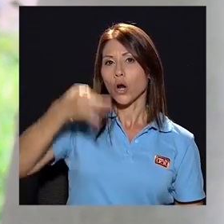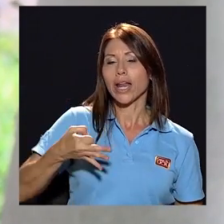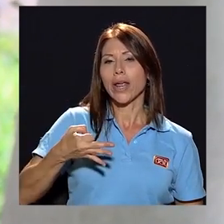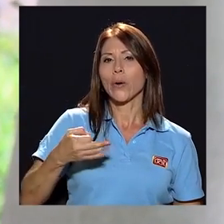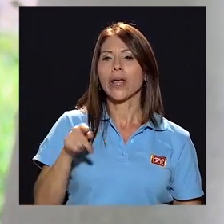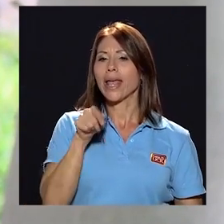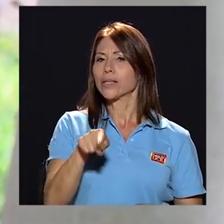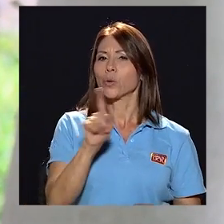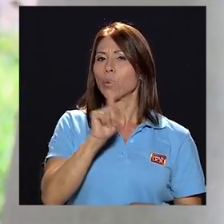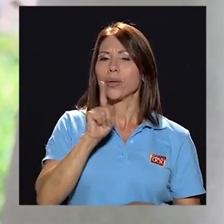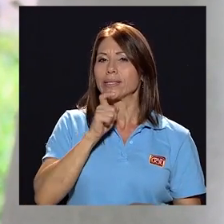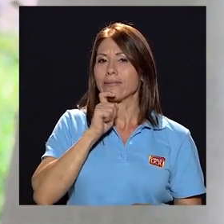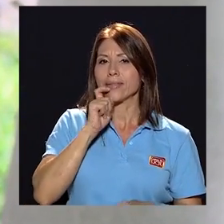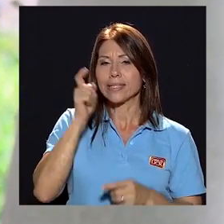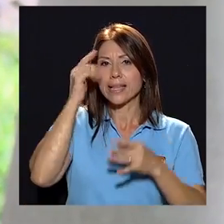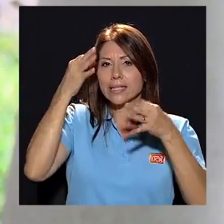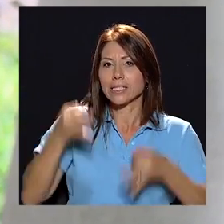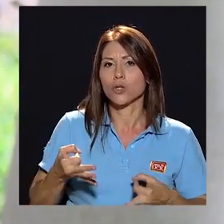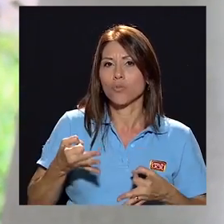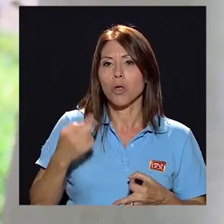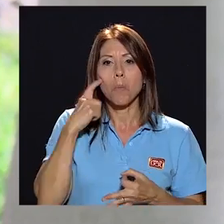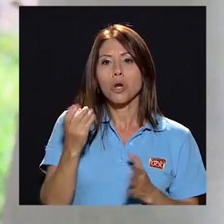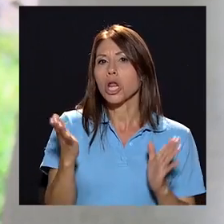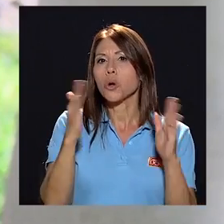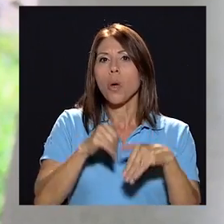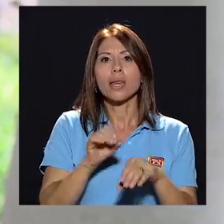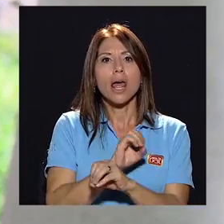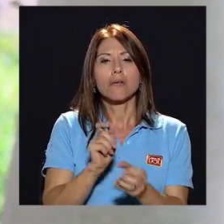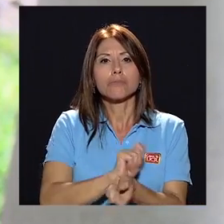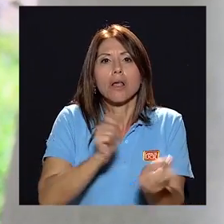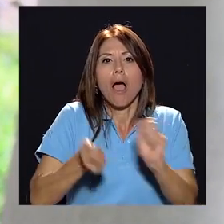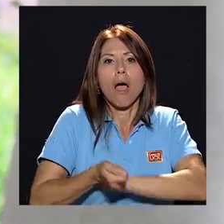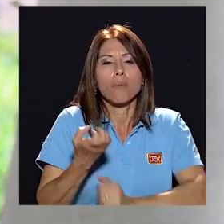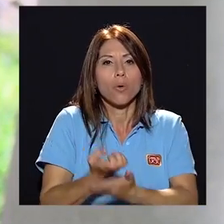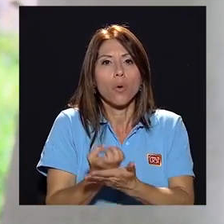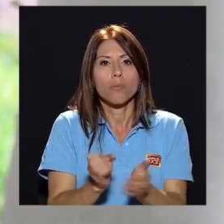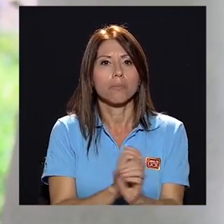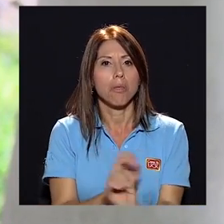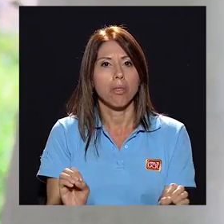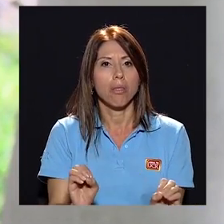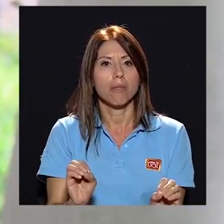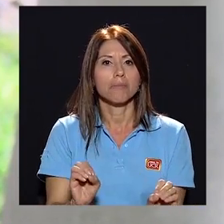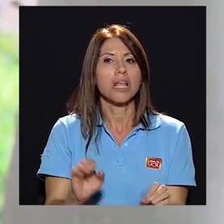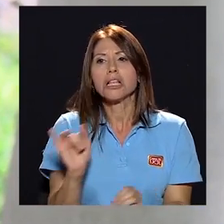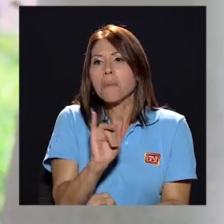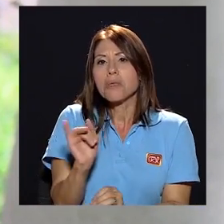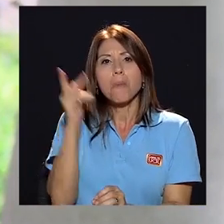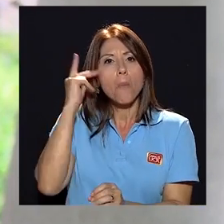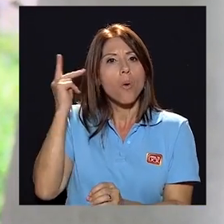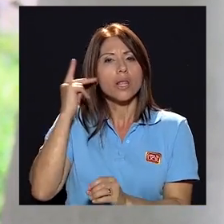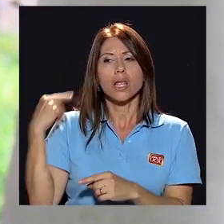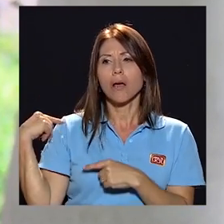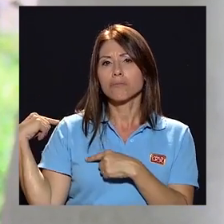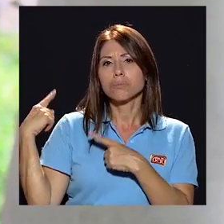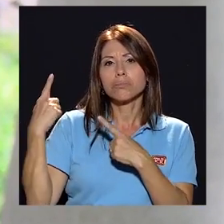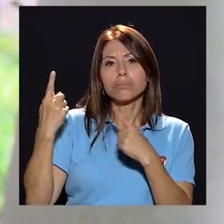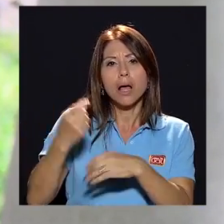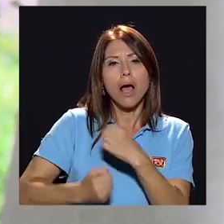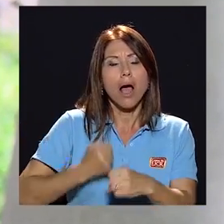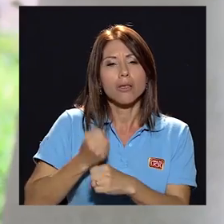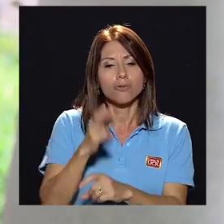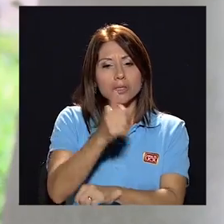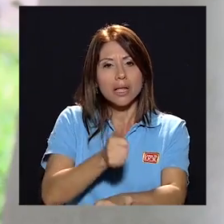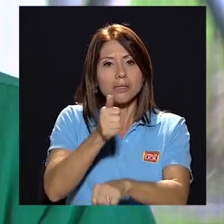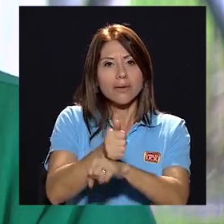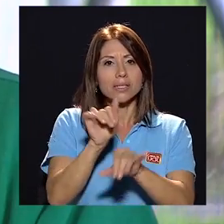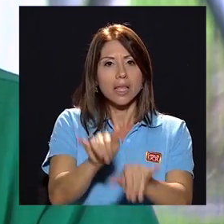yo creo que no es una decisión difícil porque no hay un impacto económico de por medio entonces yo creo que es ejecutar la política que ya años atrás está establecida por